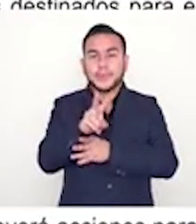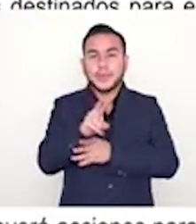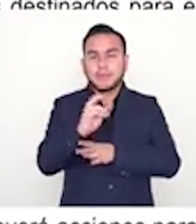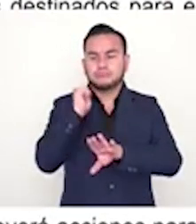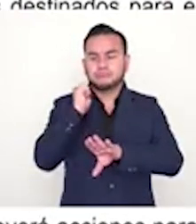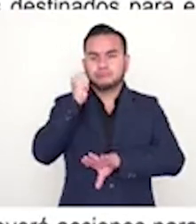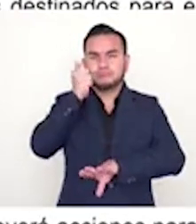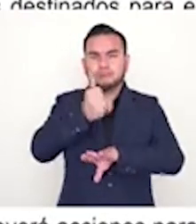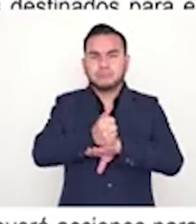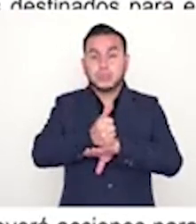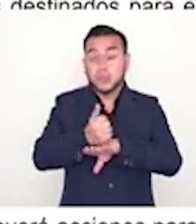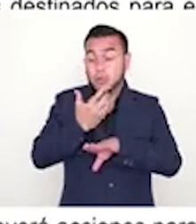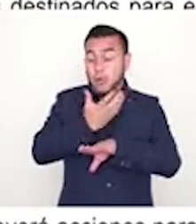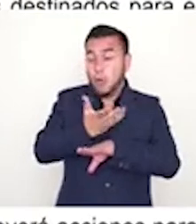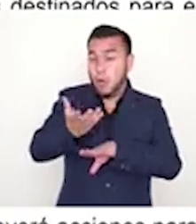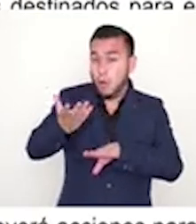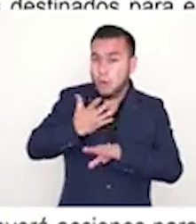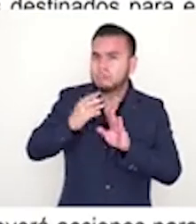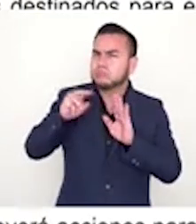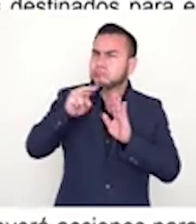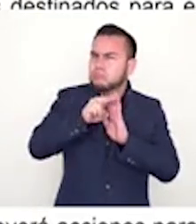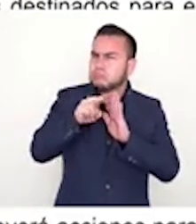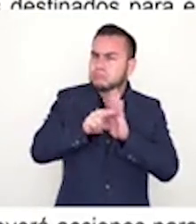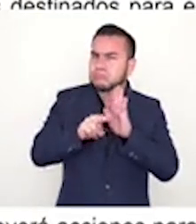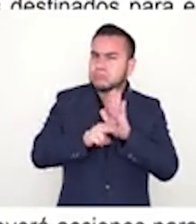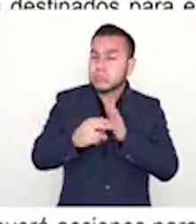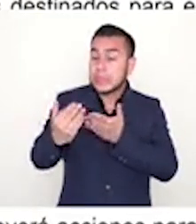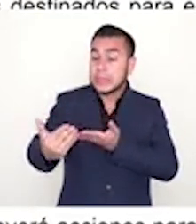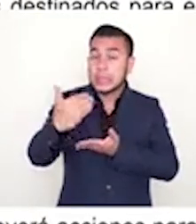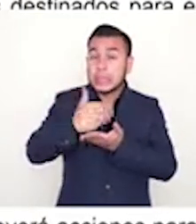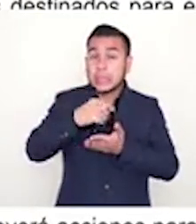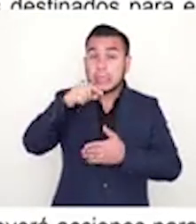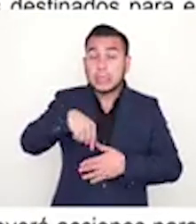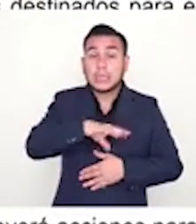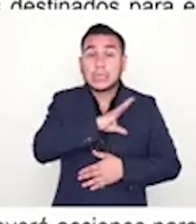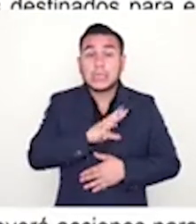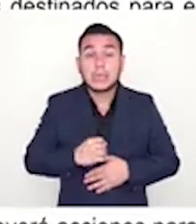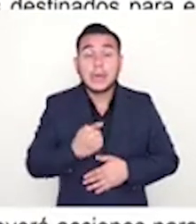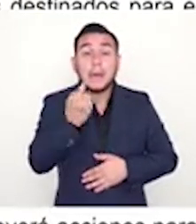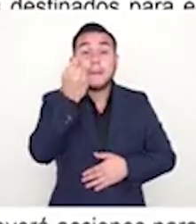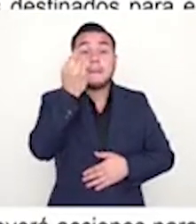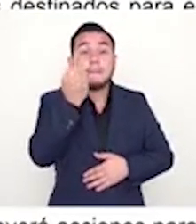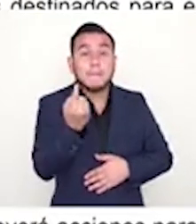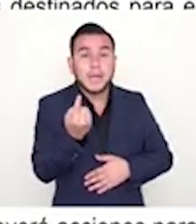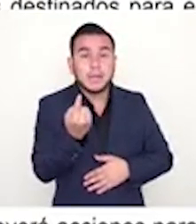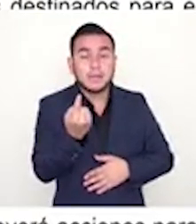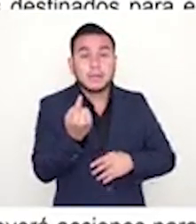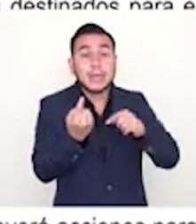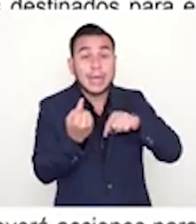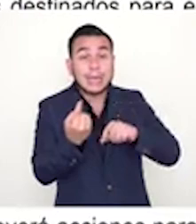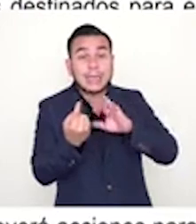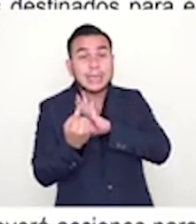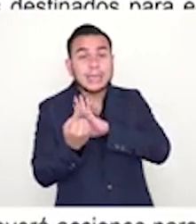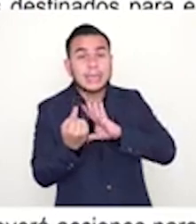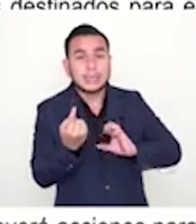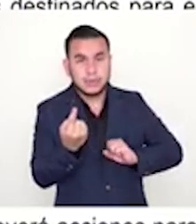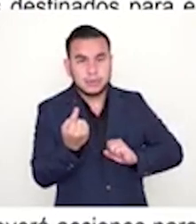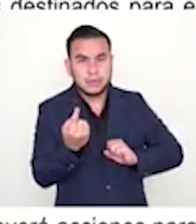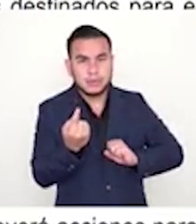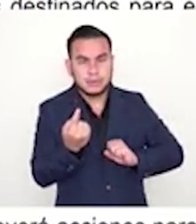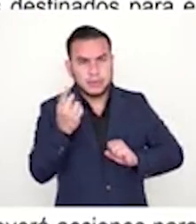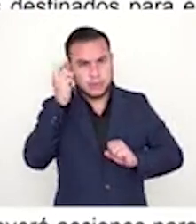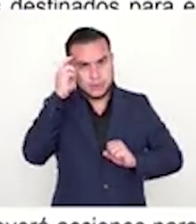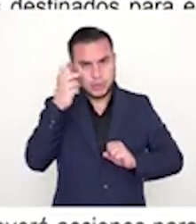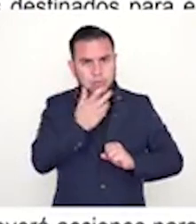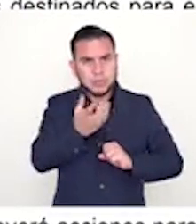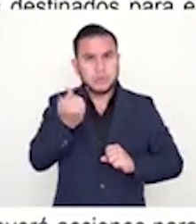establecer los requisitos sanitarios para el ingreso de personas al país. Personas, yo